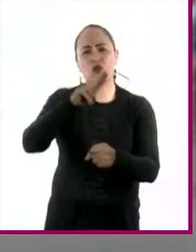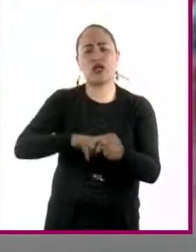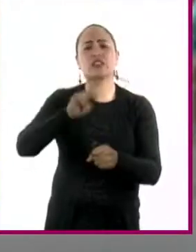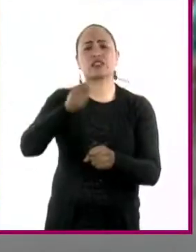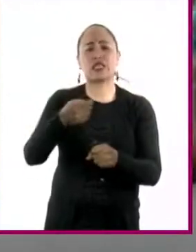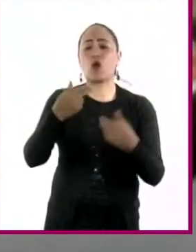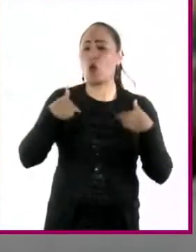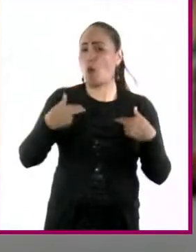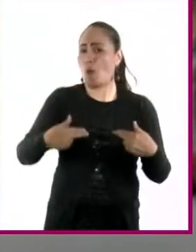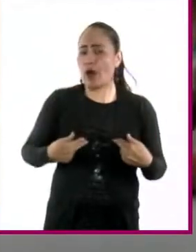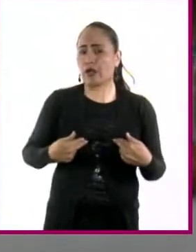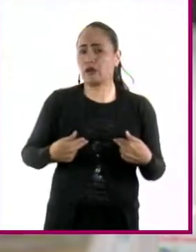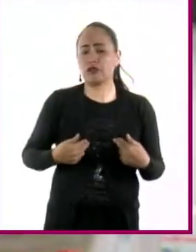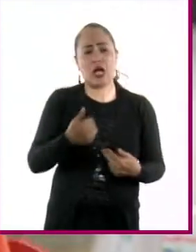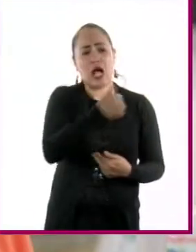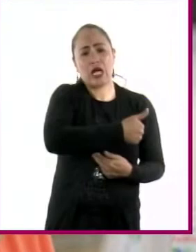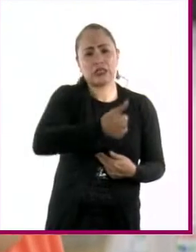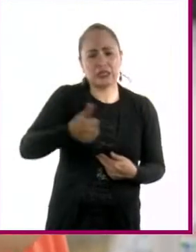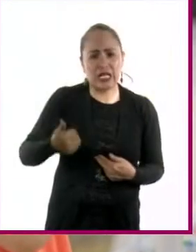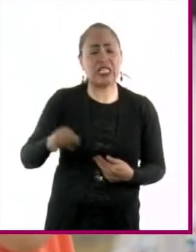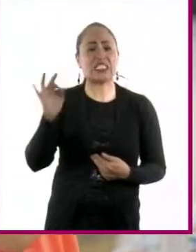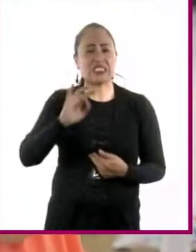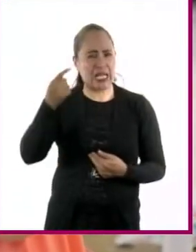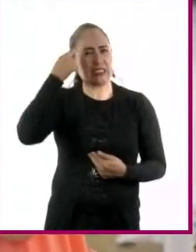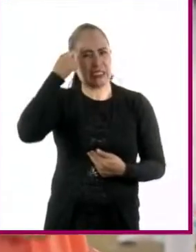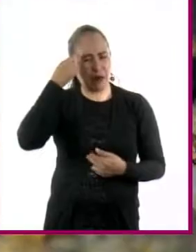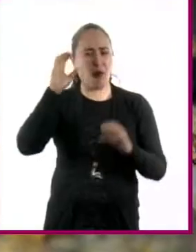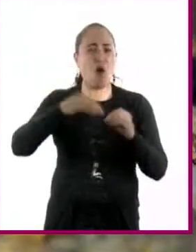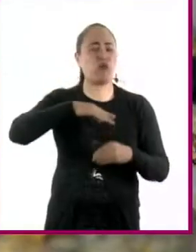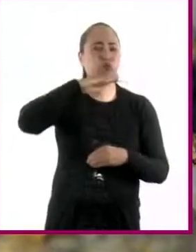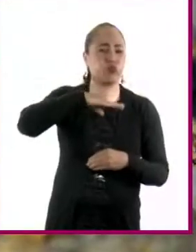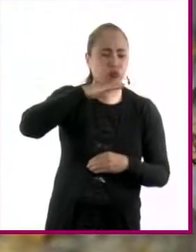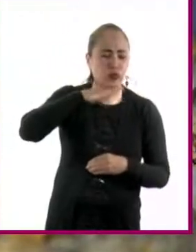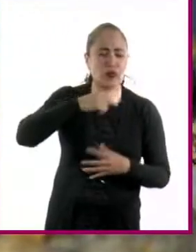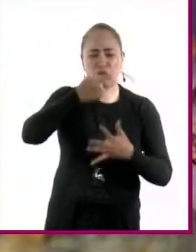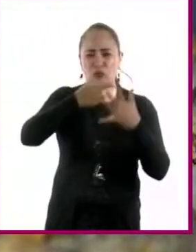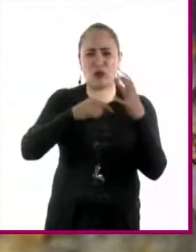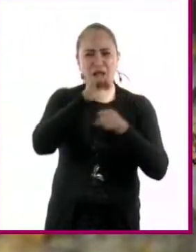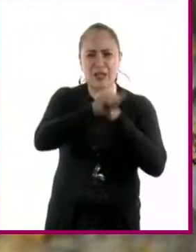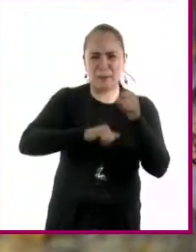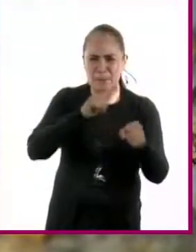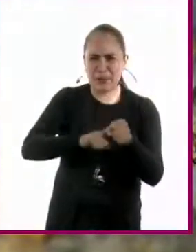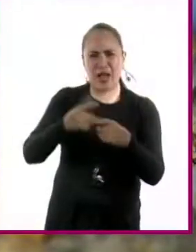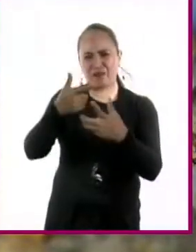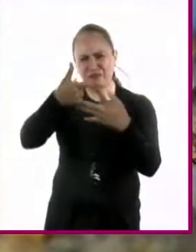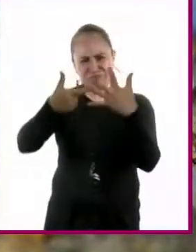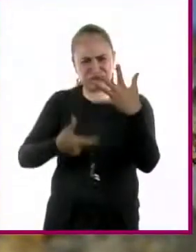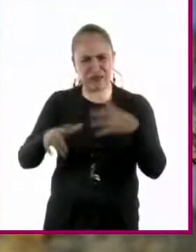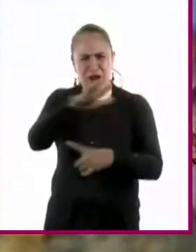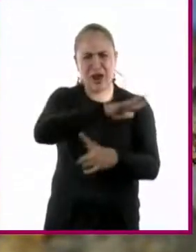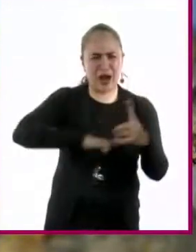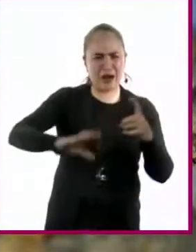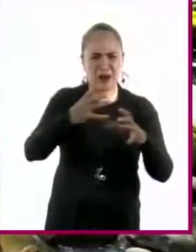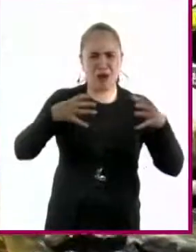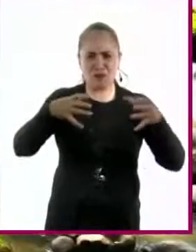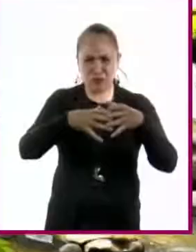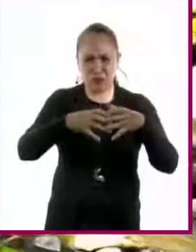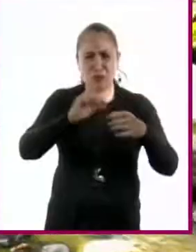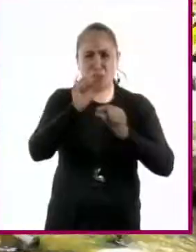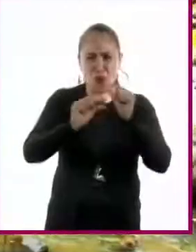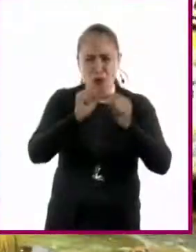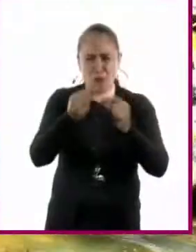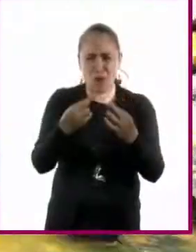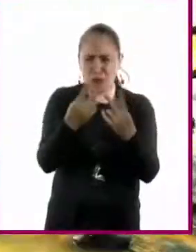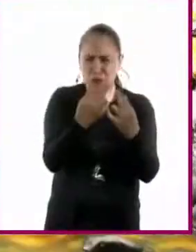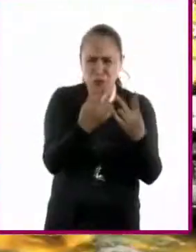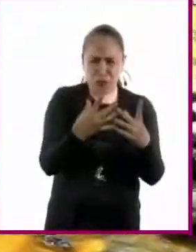acción humana que, hecha sabiendas o por ignorancia, causa la muerte, la degeneración o daño a un ecosistema, territorio o ser parte